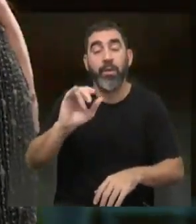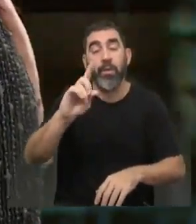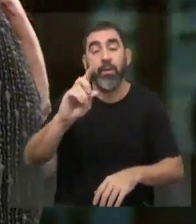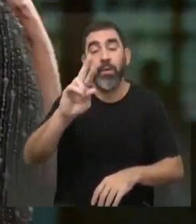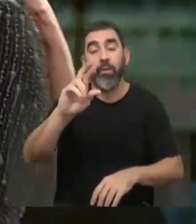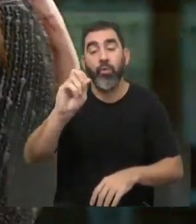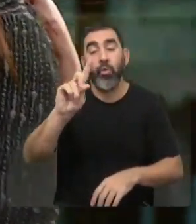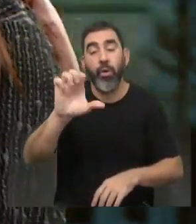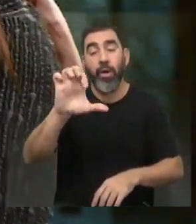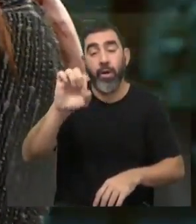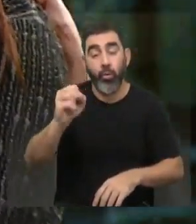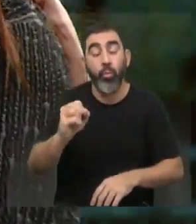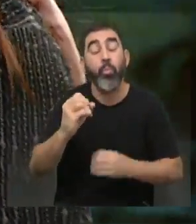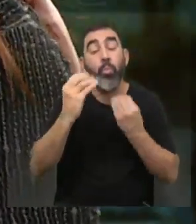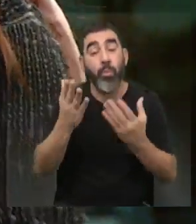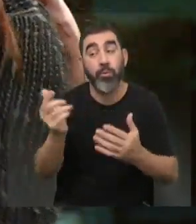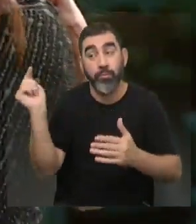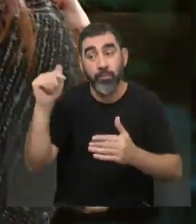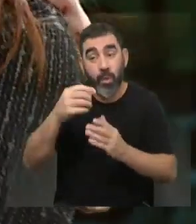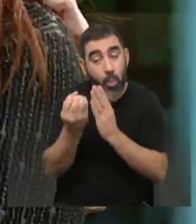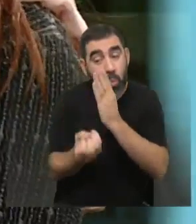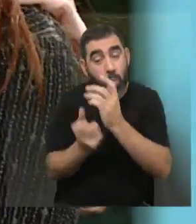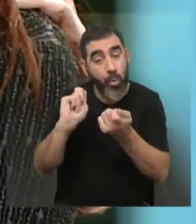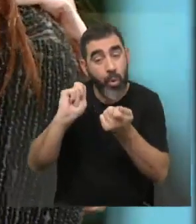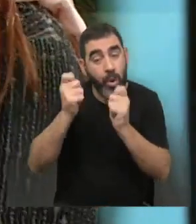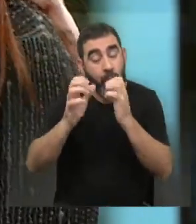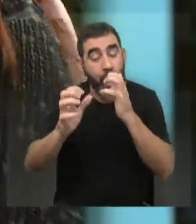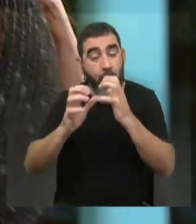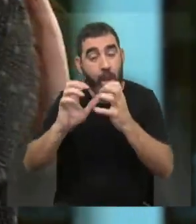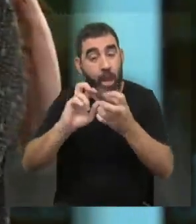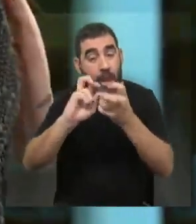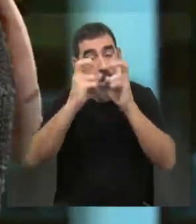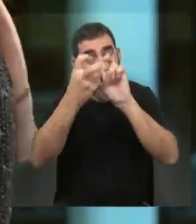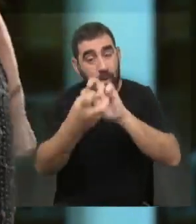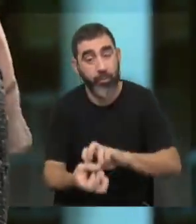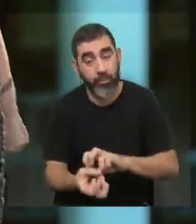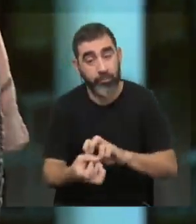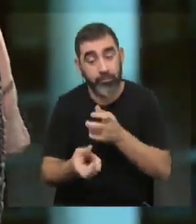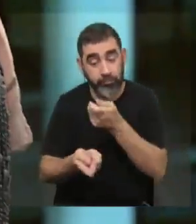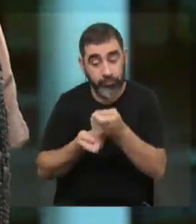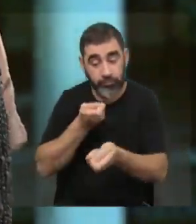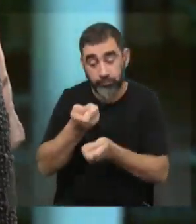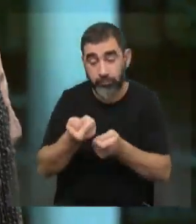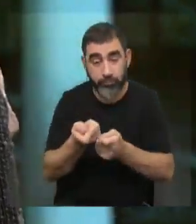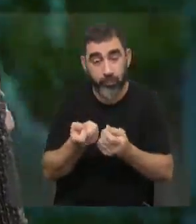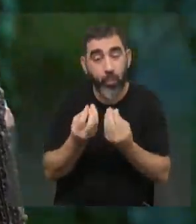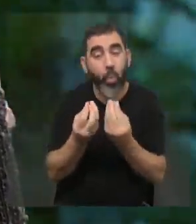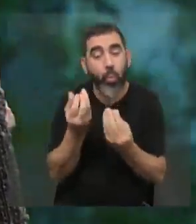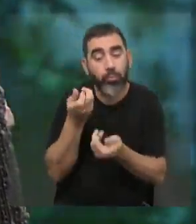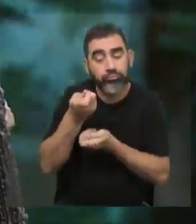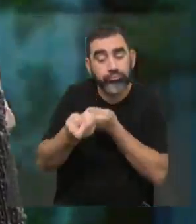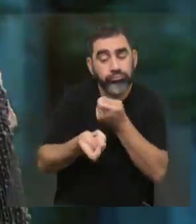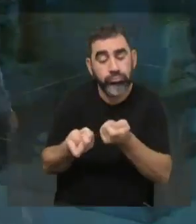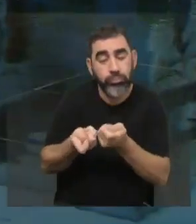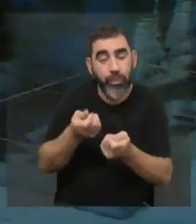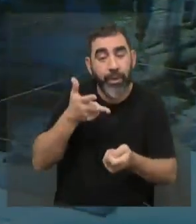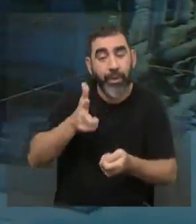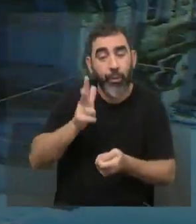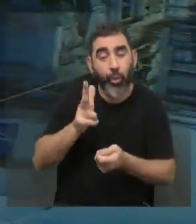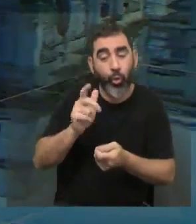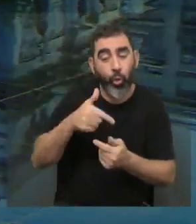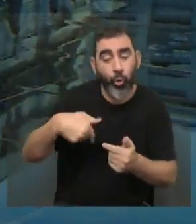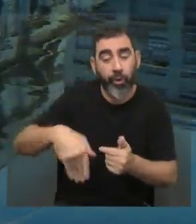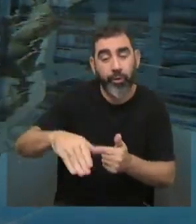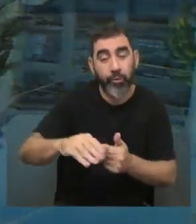importantísimo, porque pensando que se viene esta nueva transición energética y que vamos a incorporar el hidrógeno, ¿cómo lo incorporamos a la matriz productiva, a la matriz